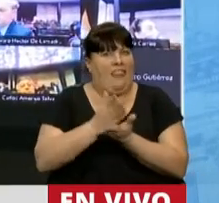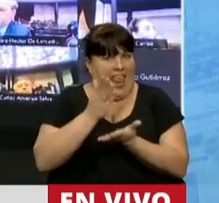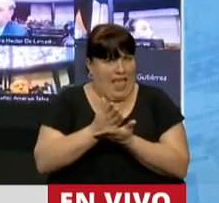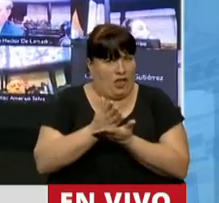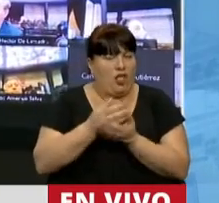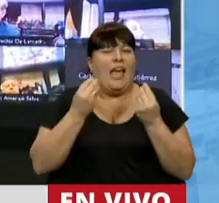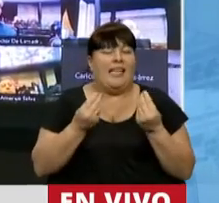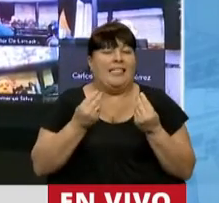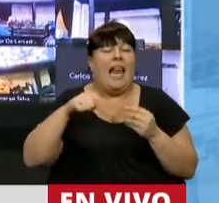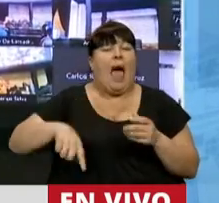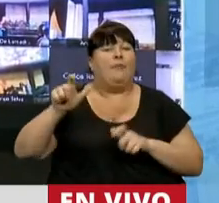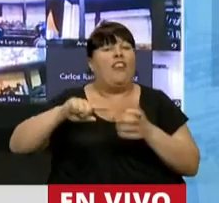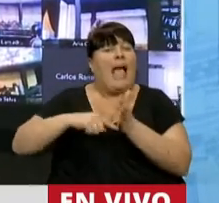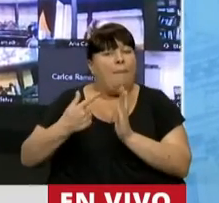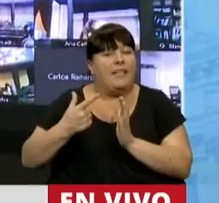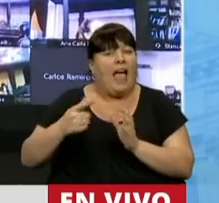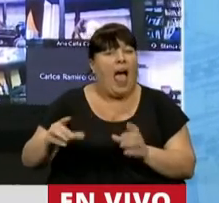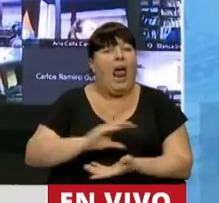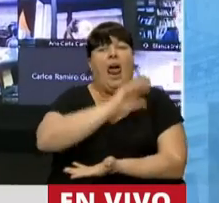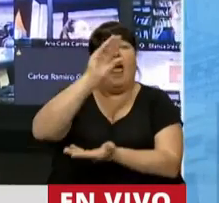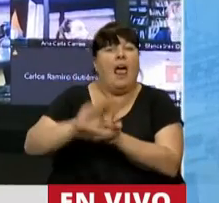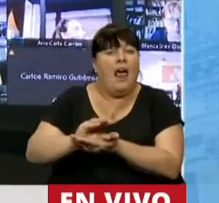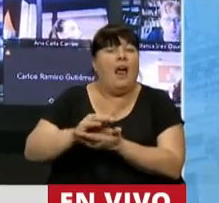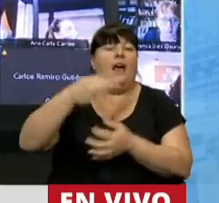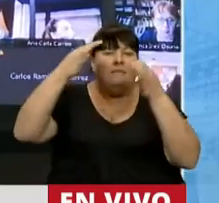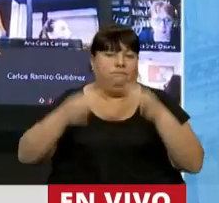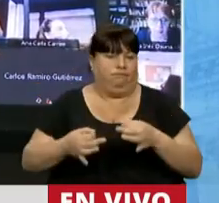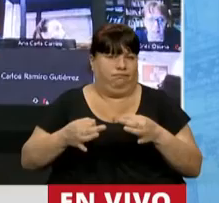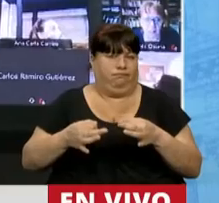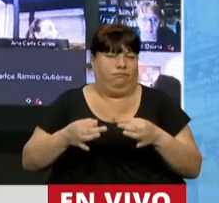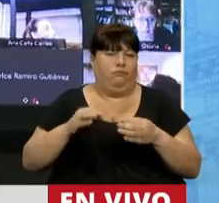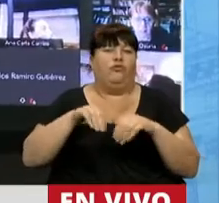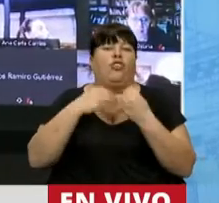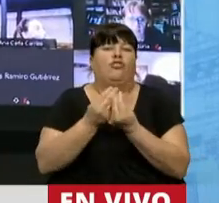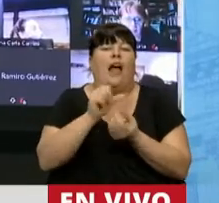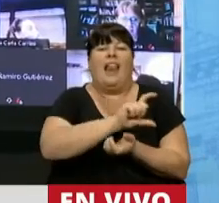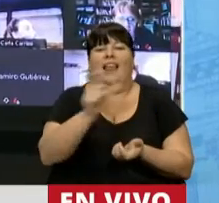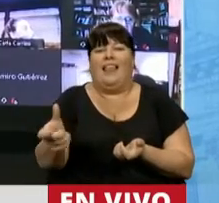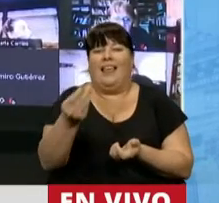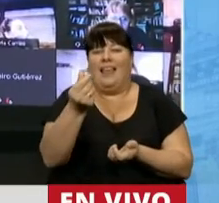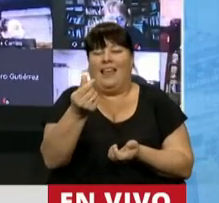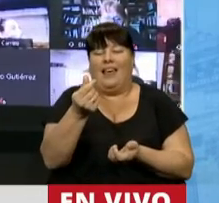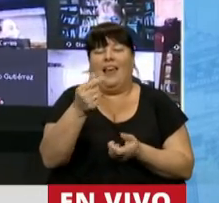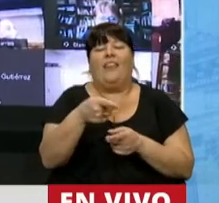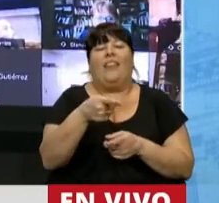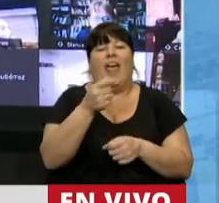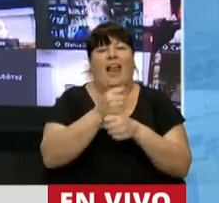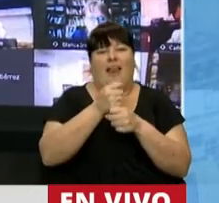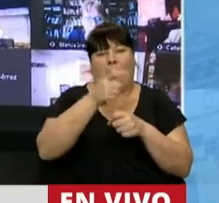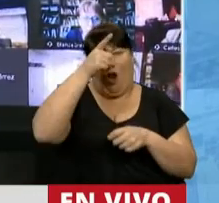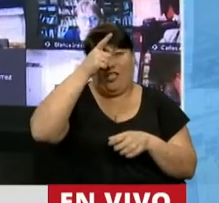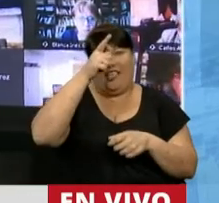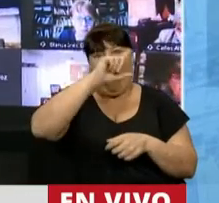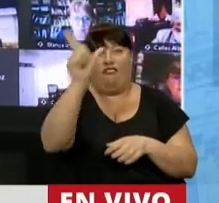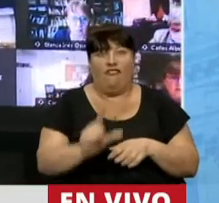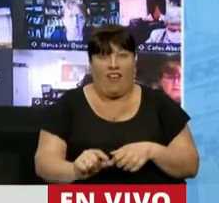justo que es que los porteños recibamos el monto correspondiente a la transferencia de las funciones de la Policía